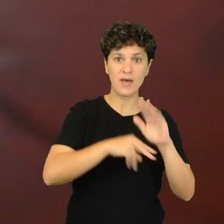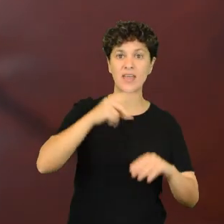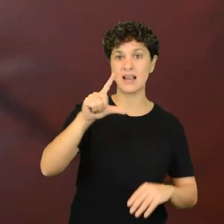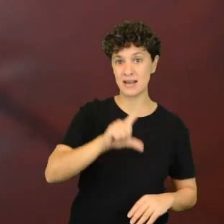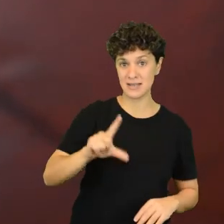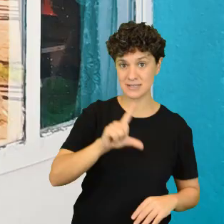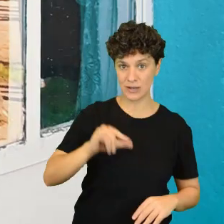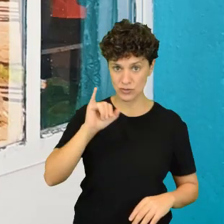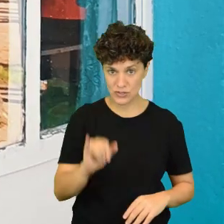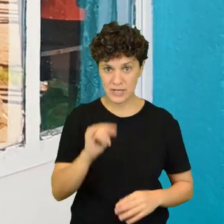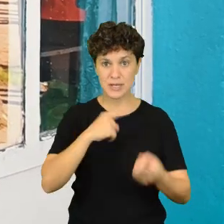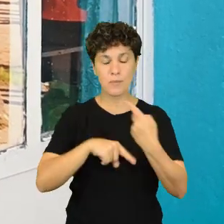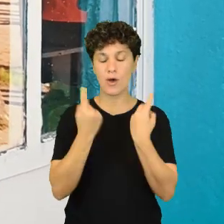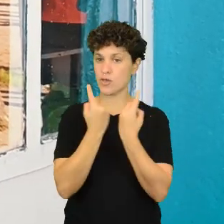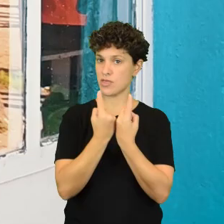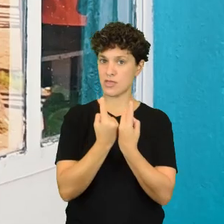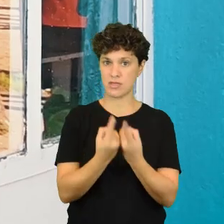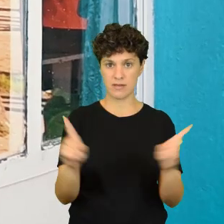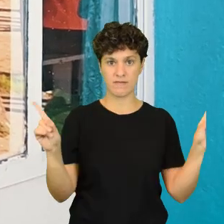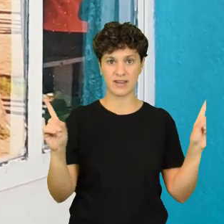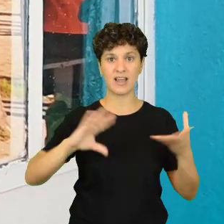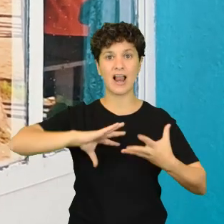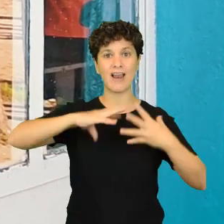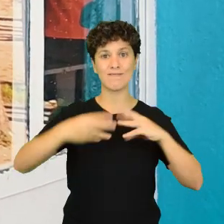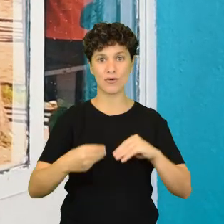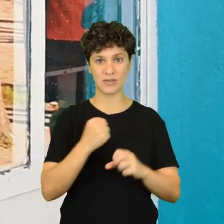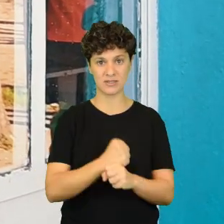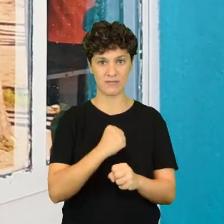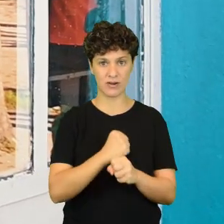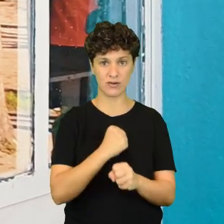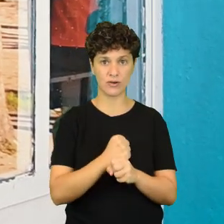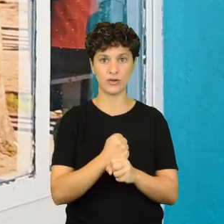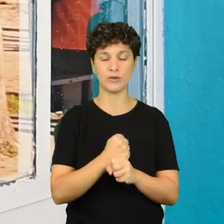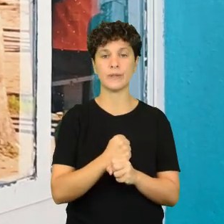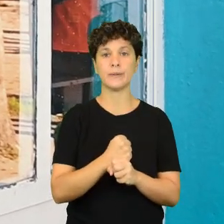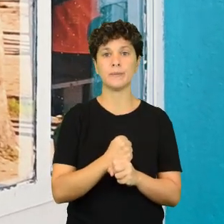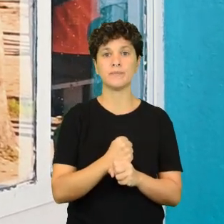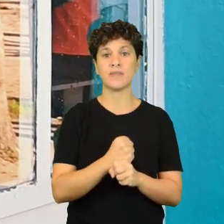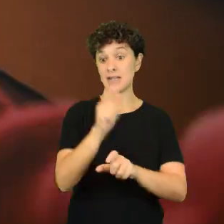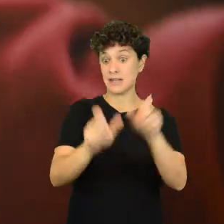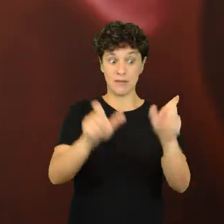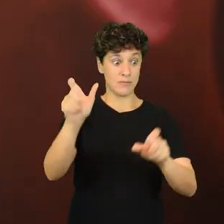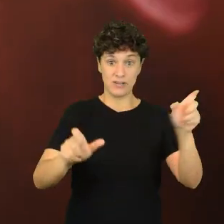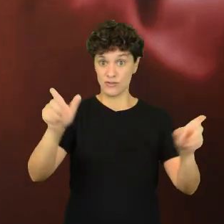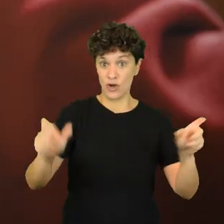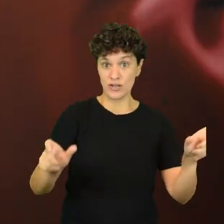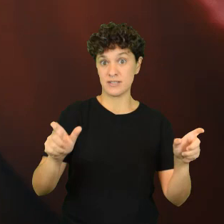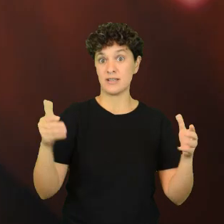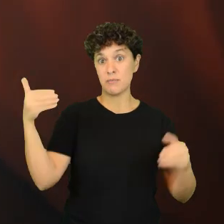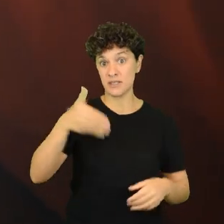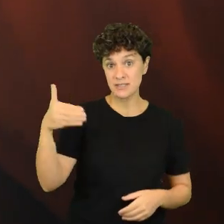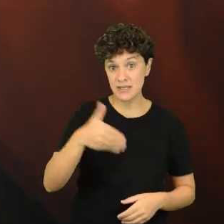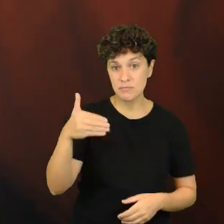aplican en el liceo, es muy diferente la modalidad de trabajo, no solo los actores, no solo los